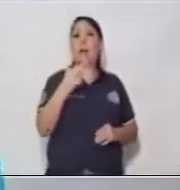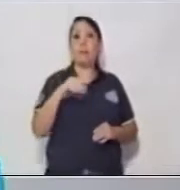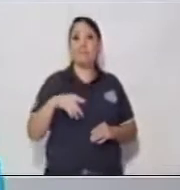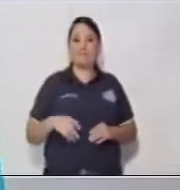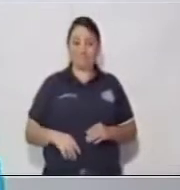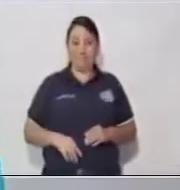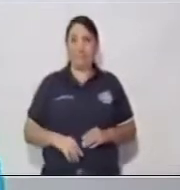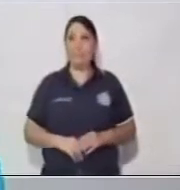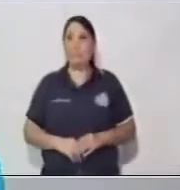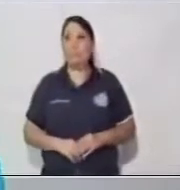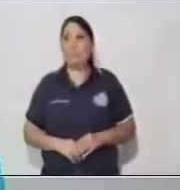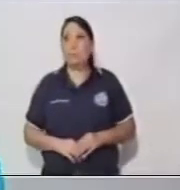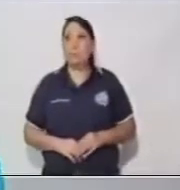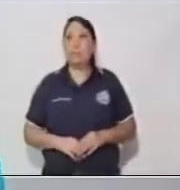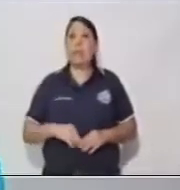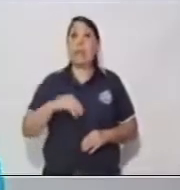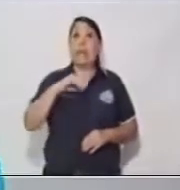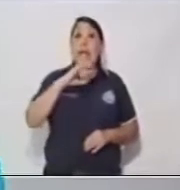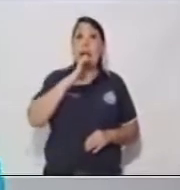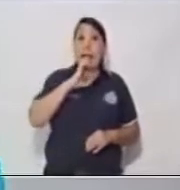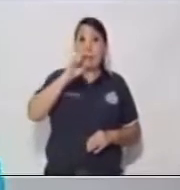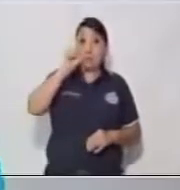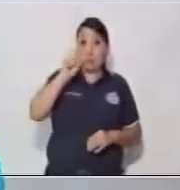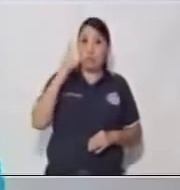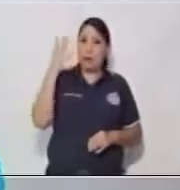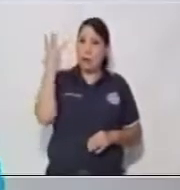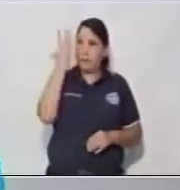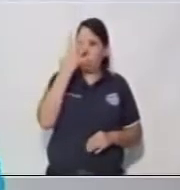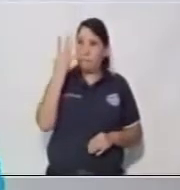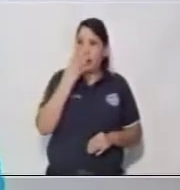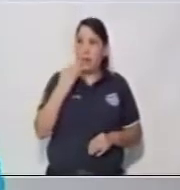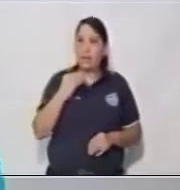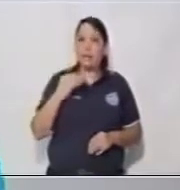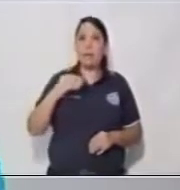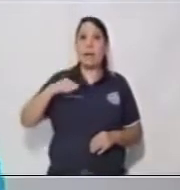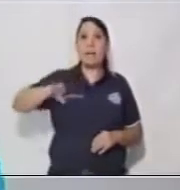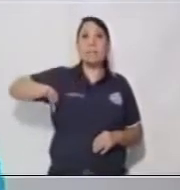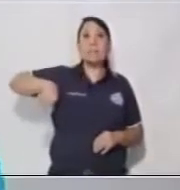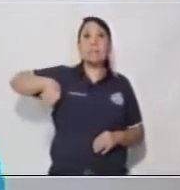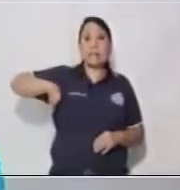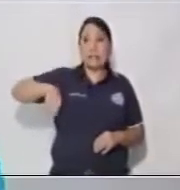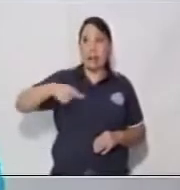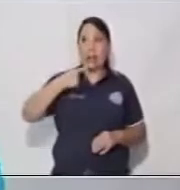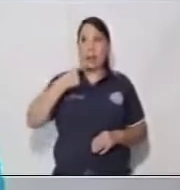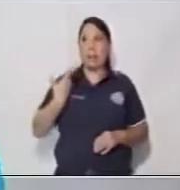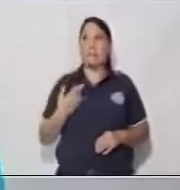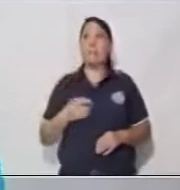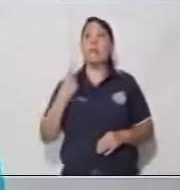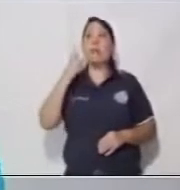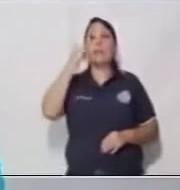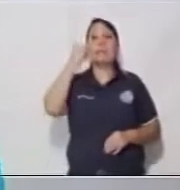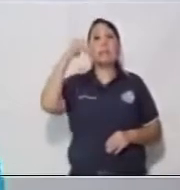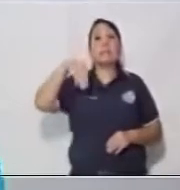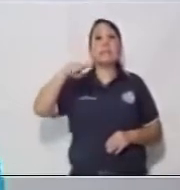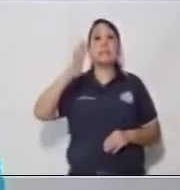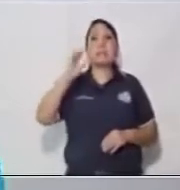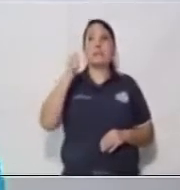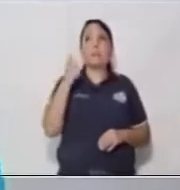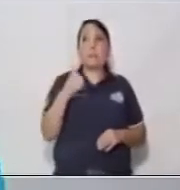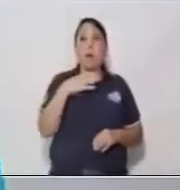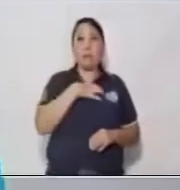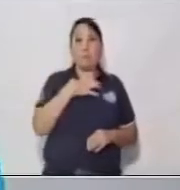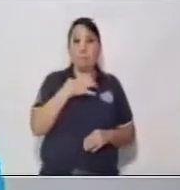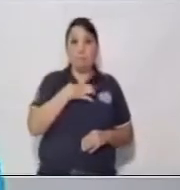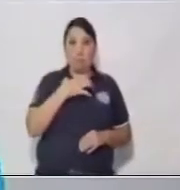extraordinario. Luego tenemos, Simbad navega por los mares. Acá también